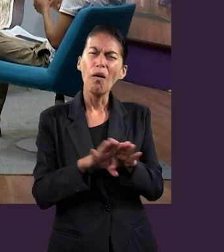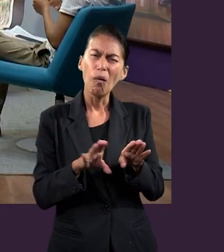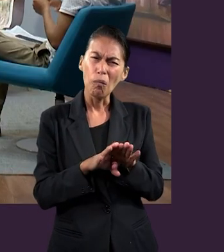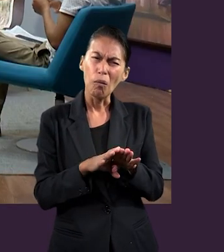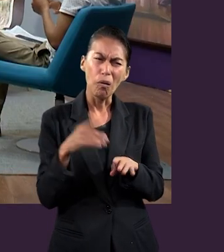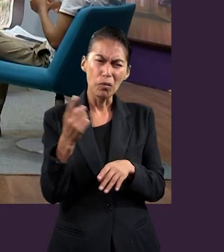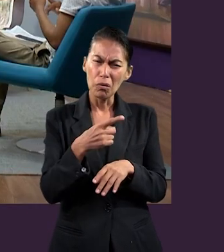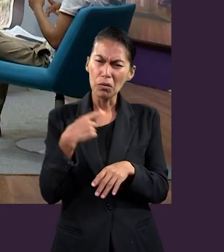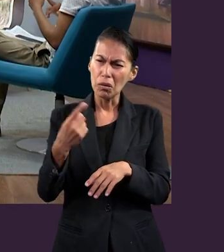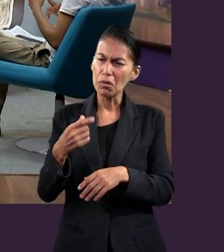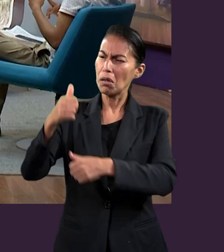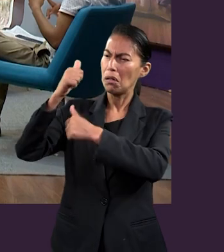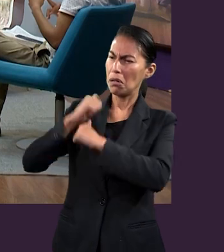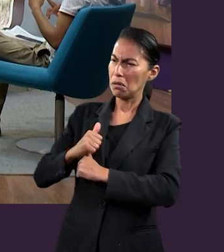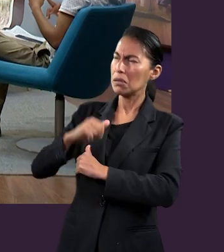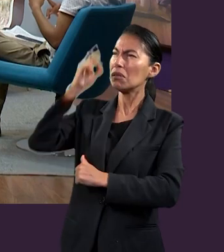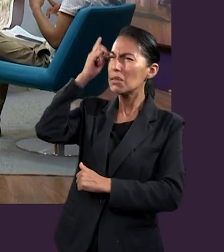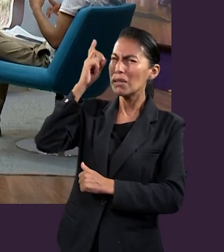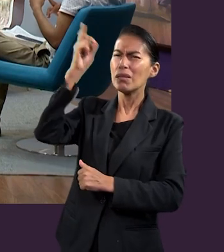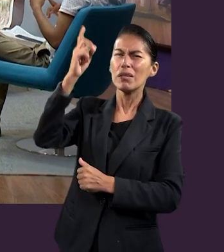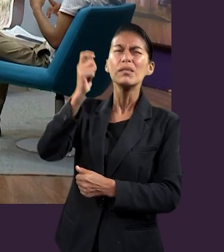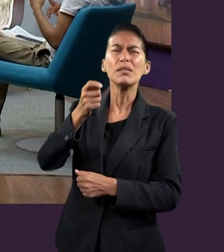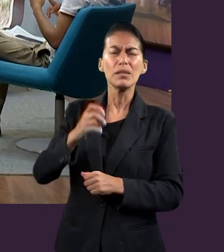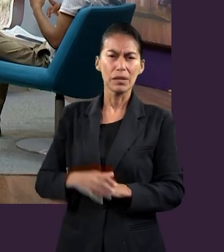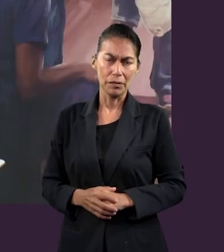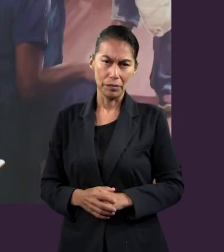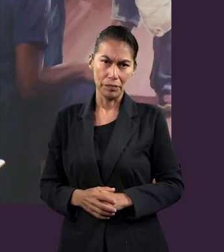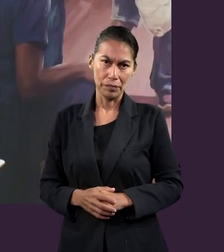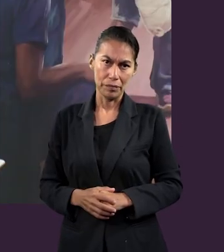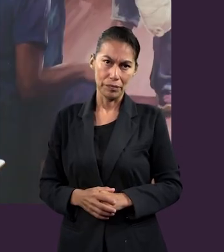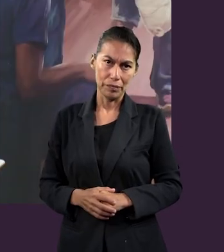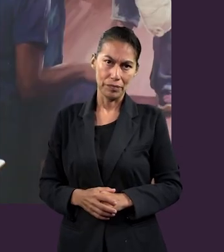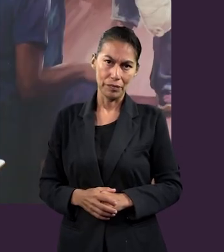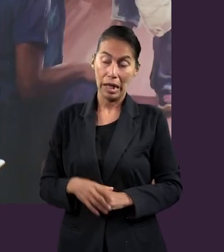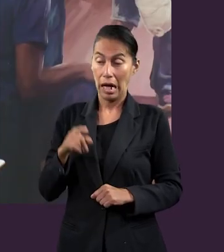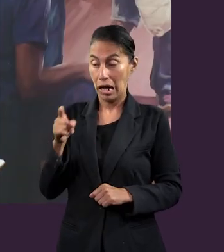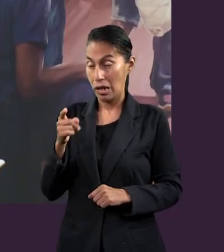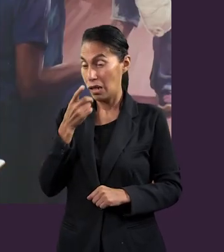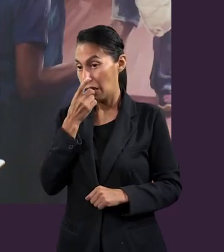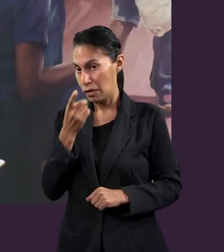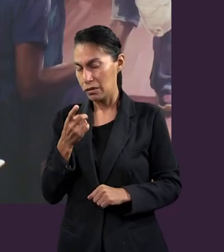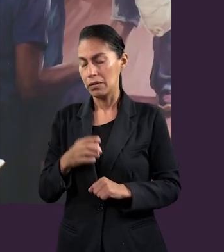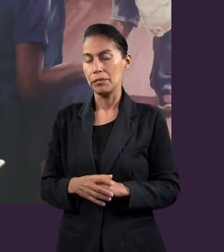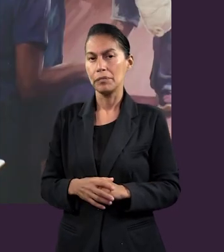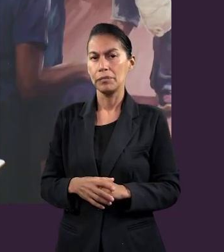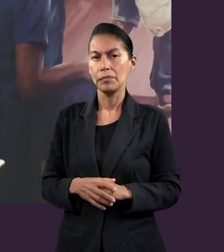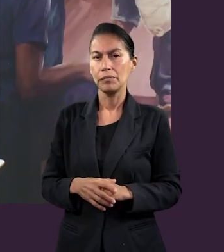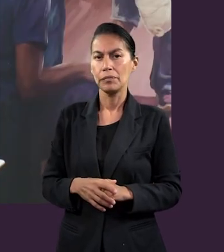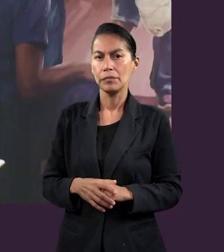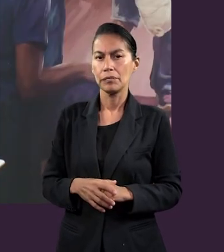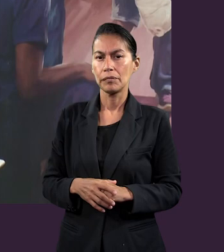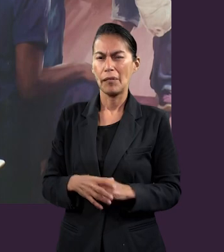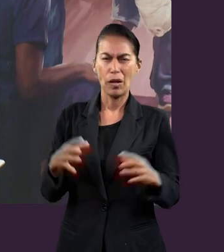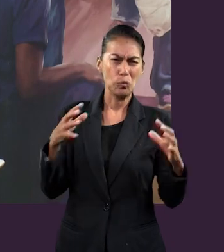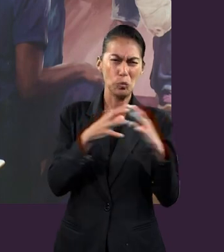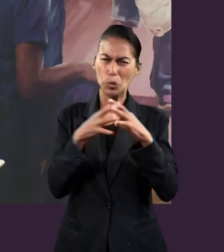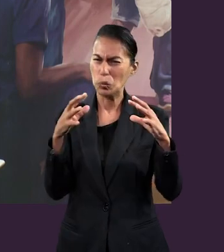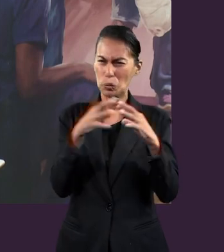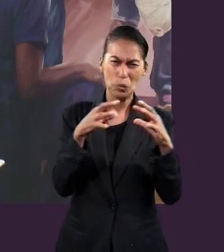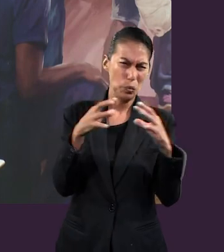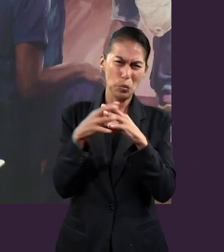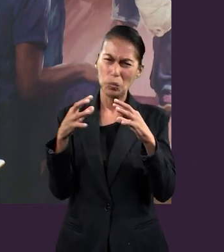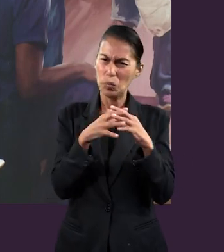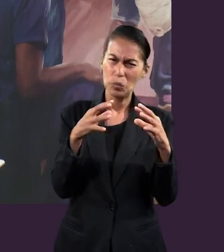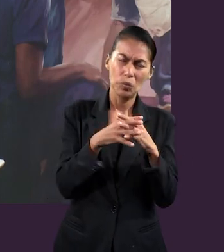metáfora de que somos el ejército de Dios? En esa parte se nos habla, como usted menciona, sobre una batalla.